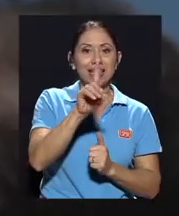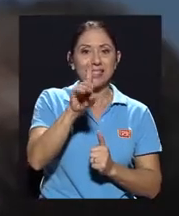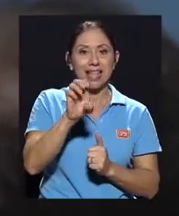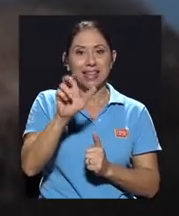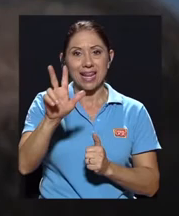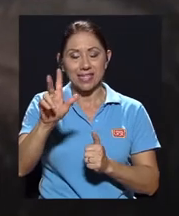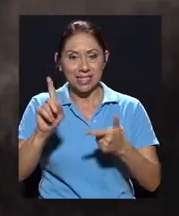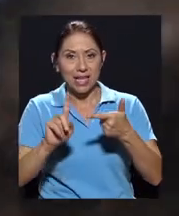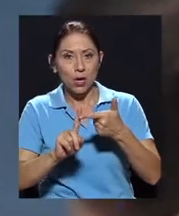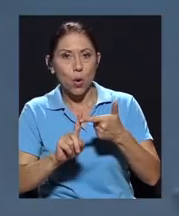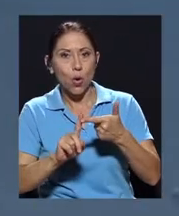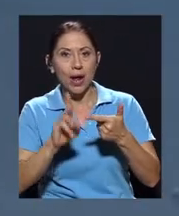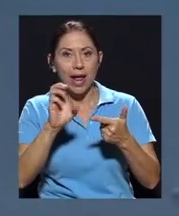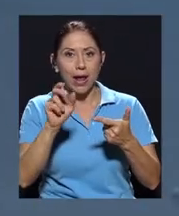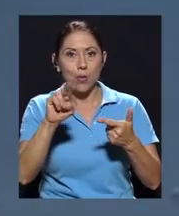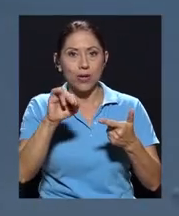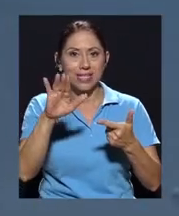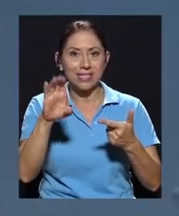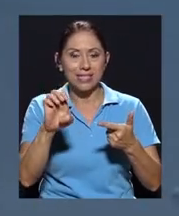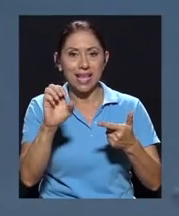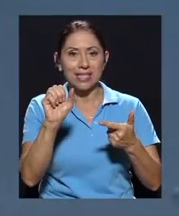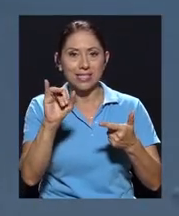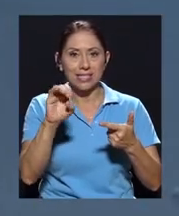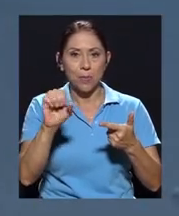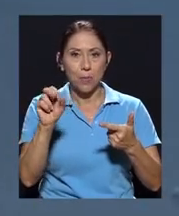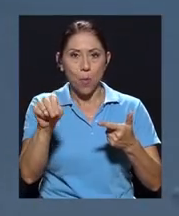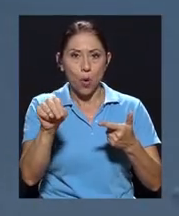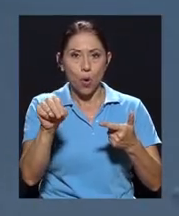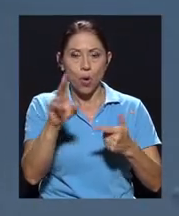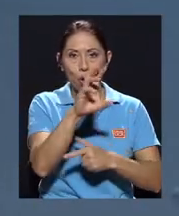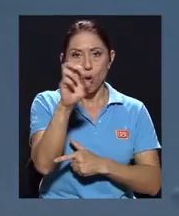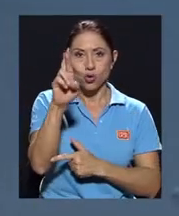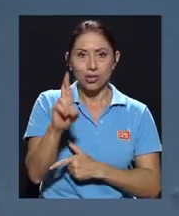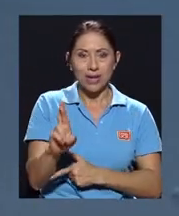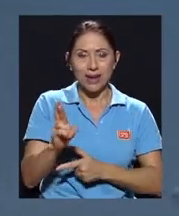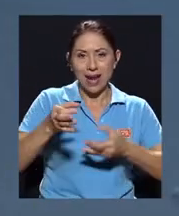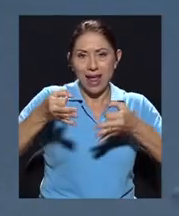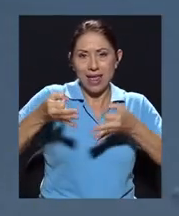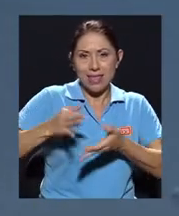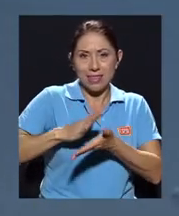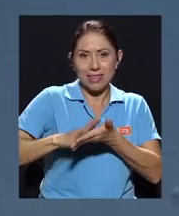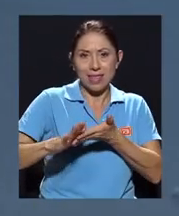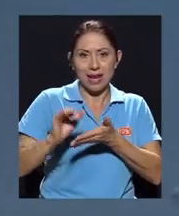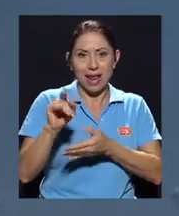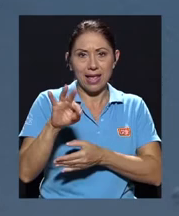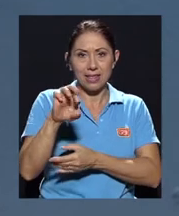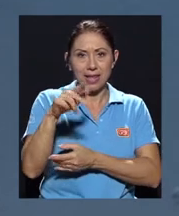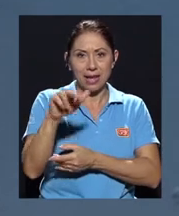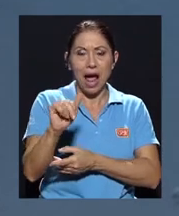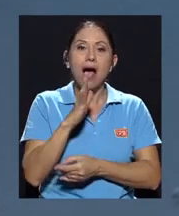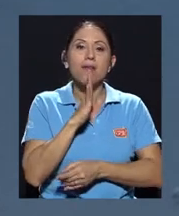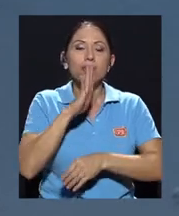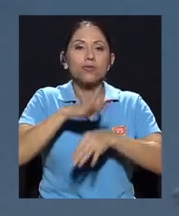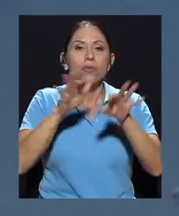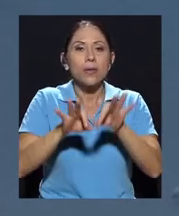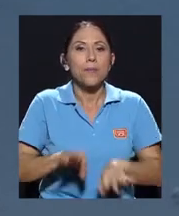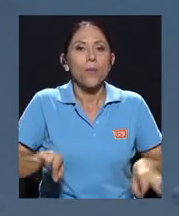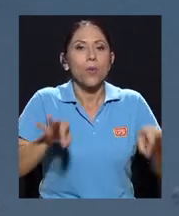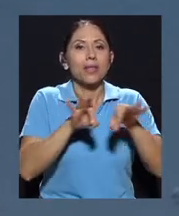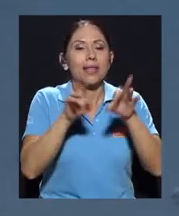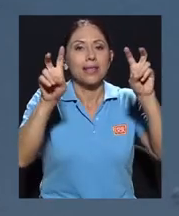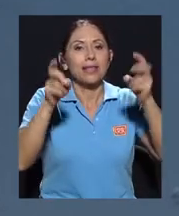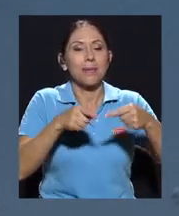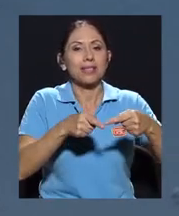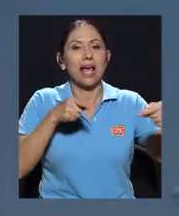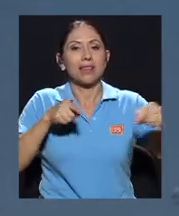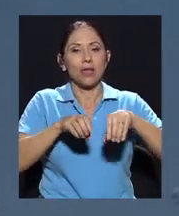también con Eunice Simón, de Costa Rica Íntegra, hablando sobre la importancia de los temas de anticorrupción en este